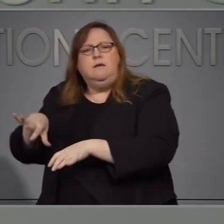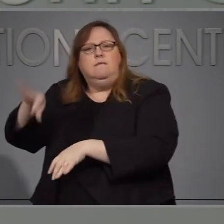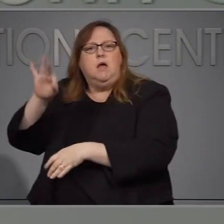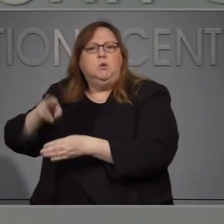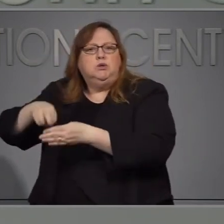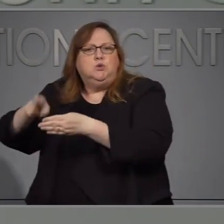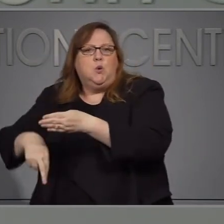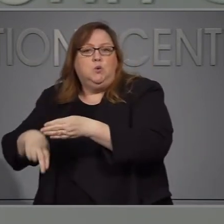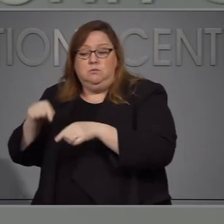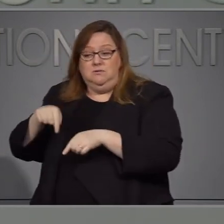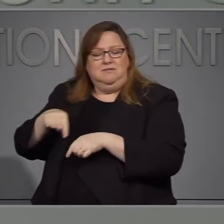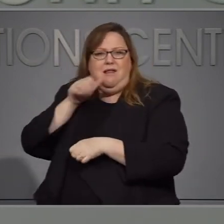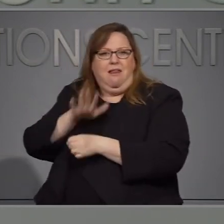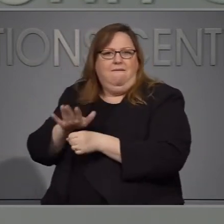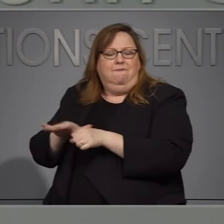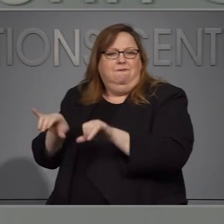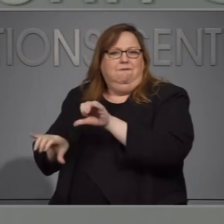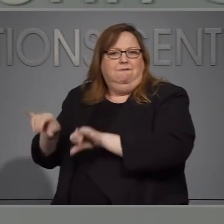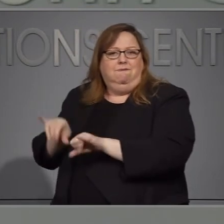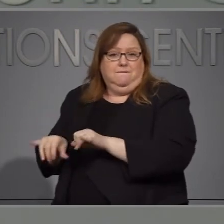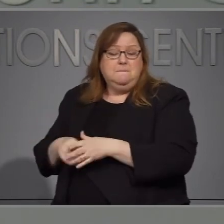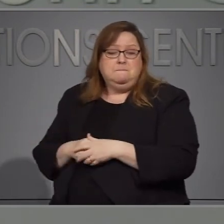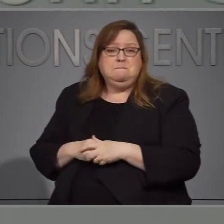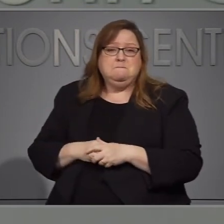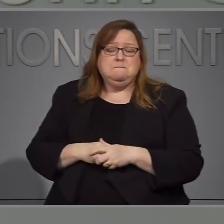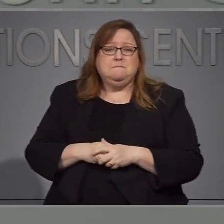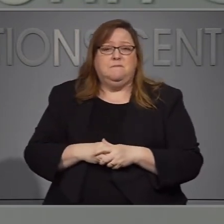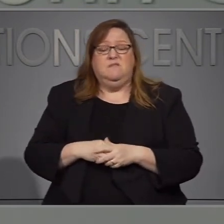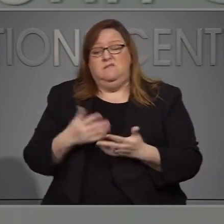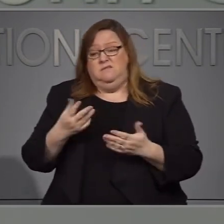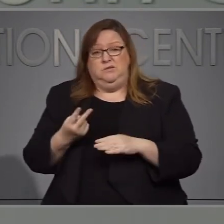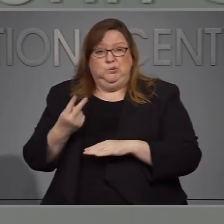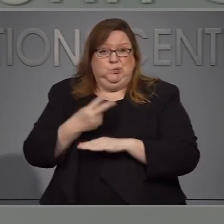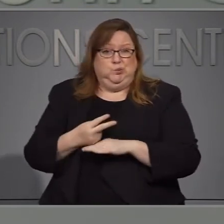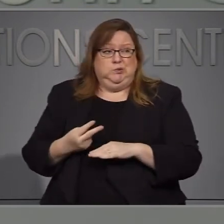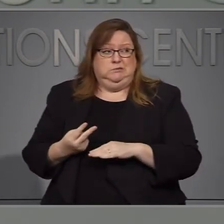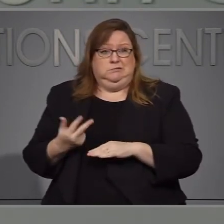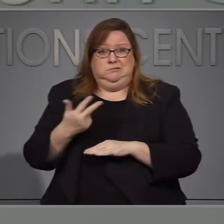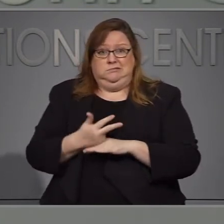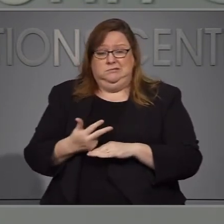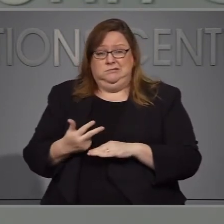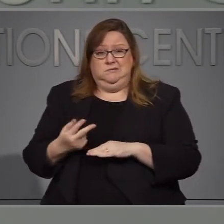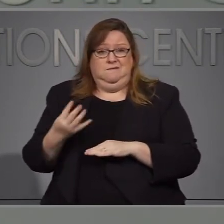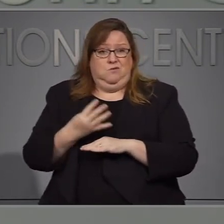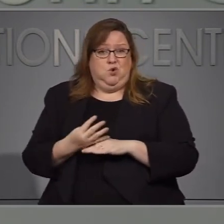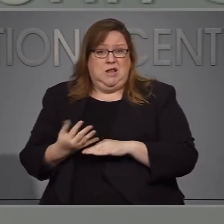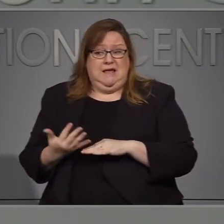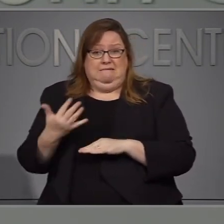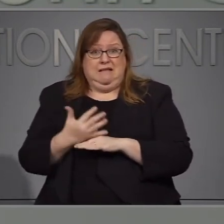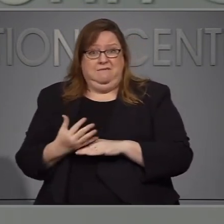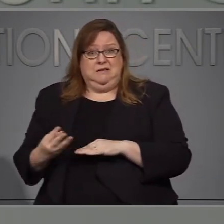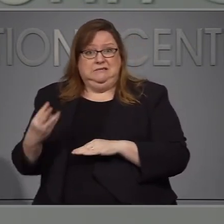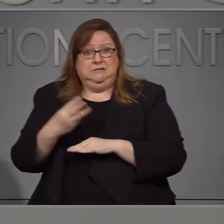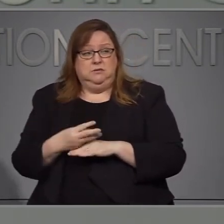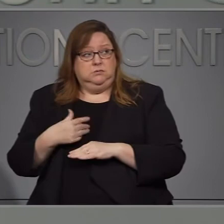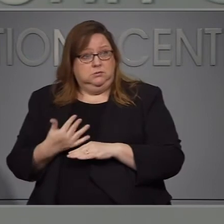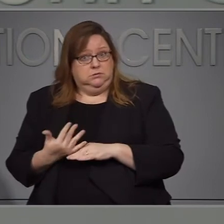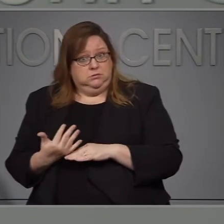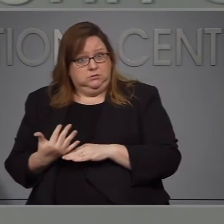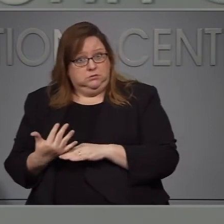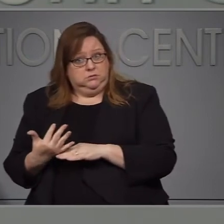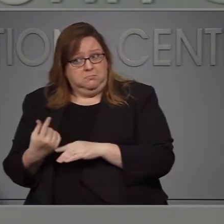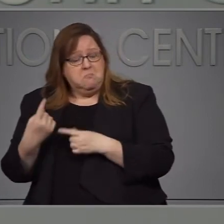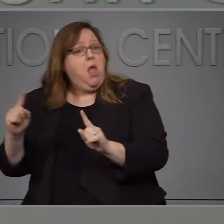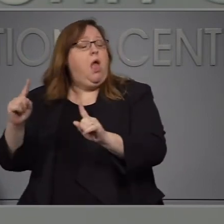los laboratorios pueden regresar los resultados cuando pasa uno, dos, tres, cuatro, cinco y hasta seis días